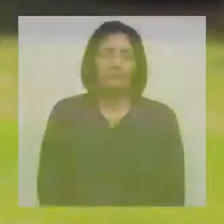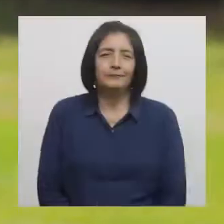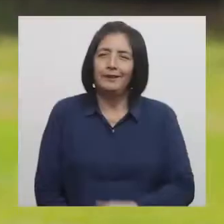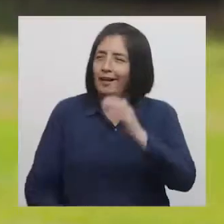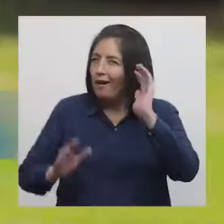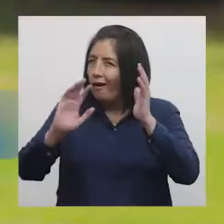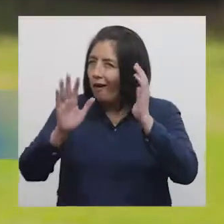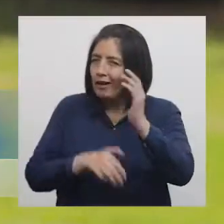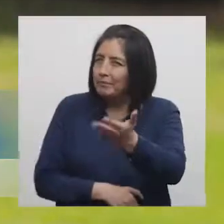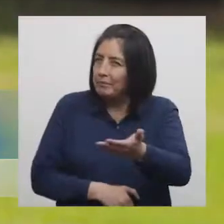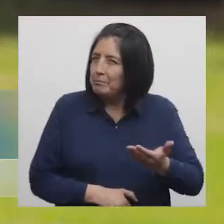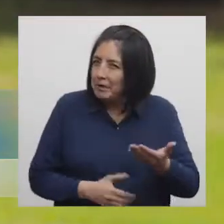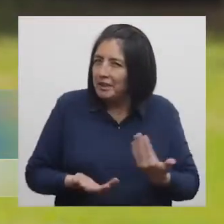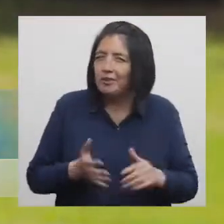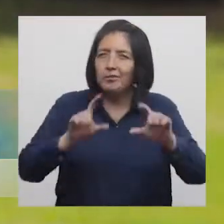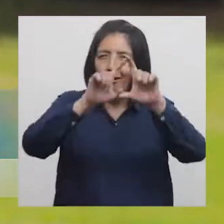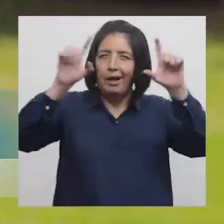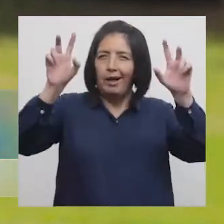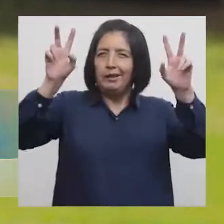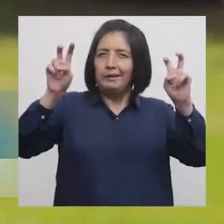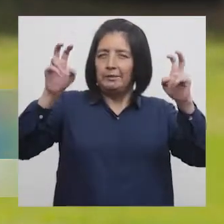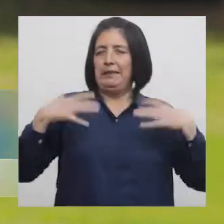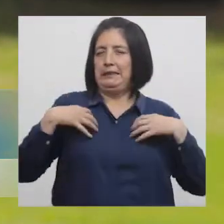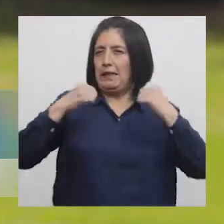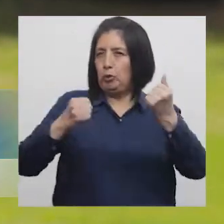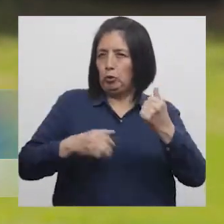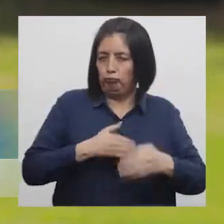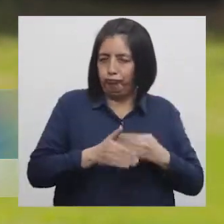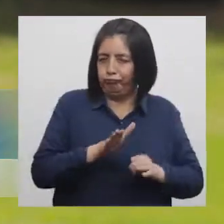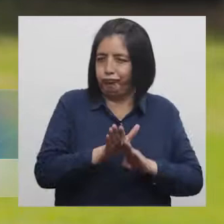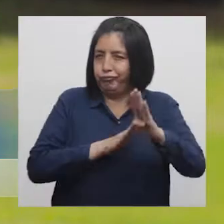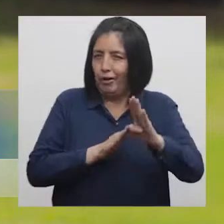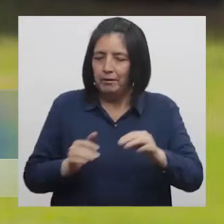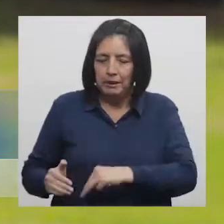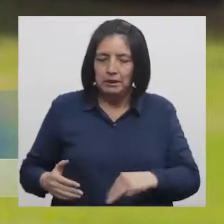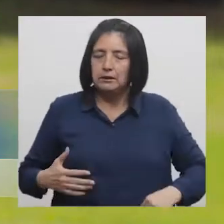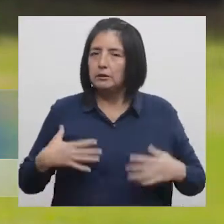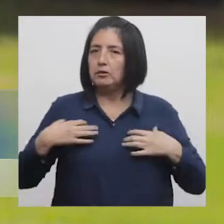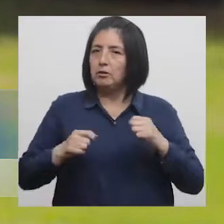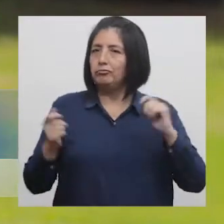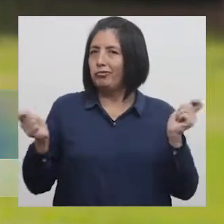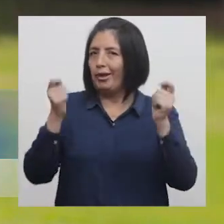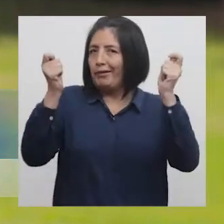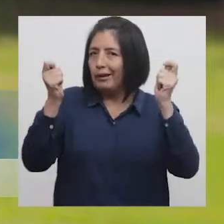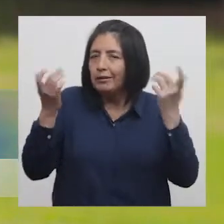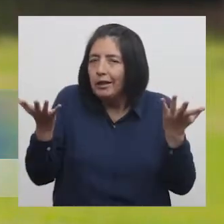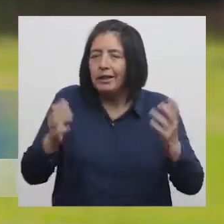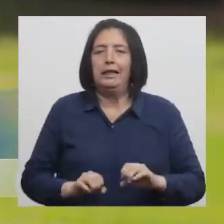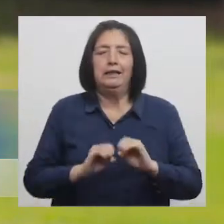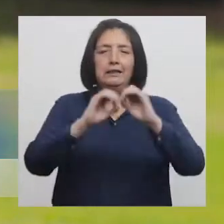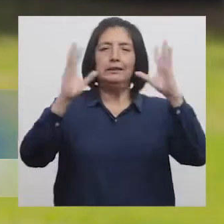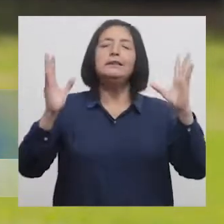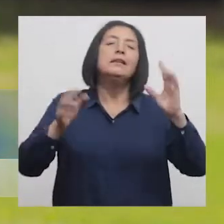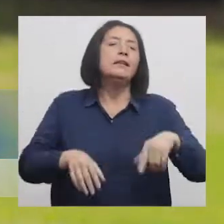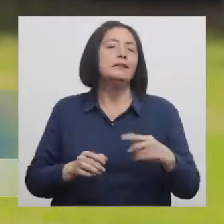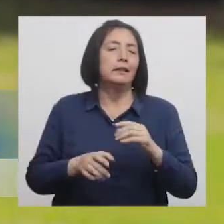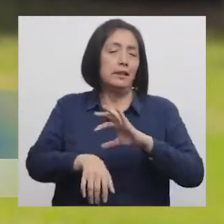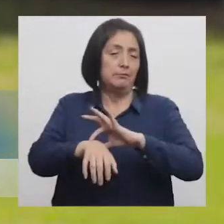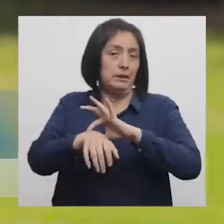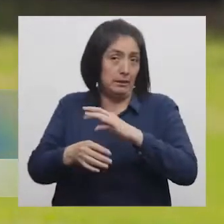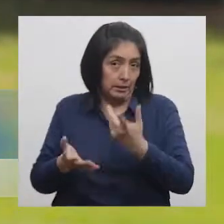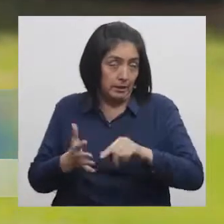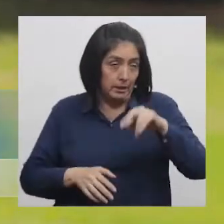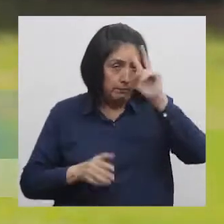Hola, bienvenidos a una nueva edición de Salud en Acción. En el Ministerio de Salud estamos de celebración. Se conmemora el Día de la Medicina Peruana y cumplimos